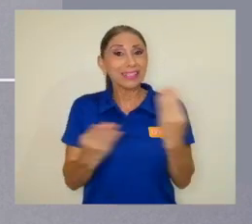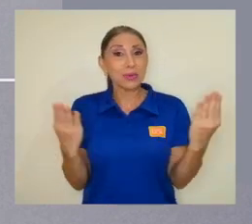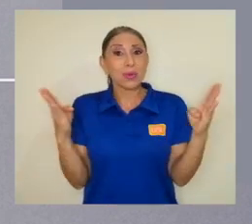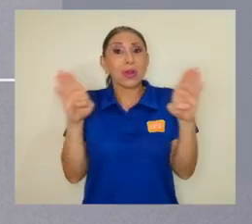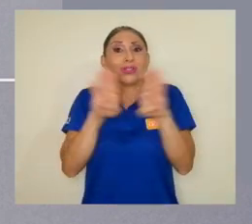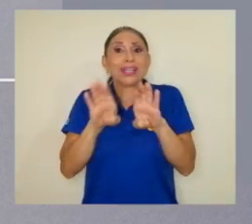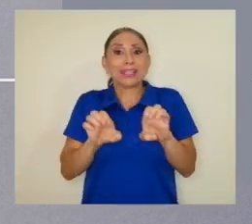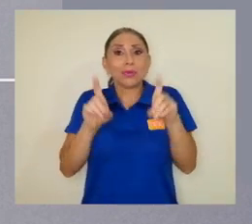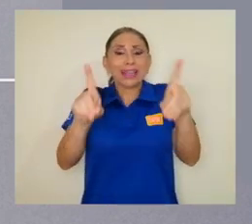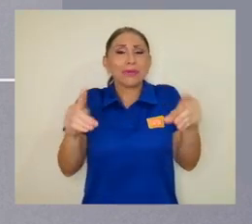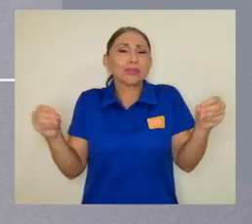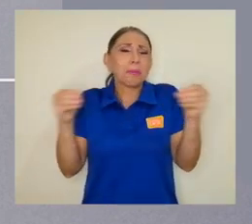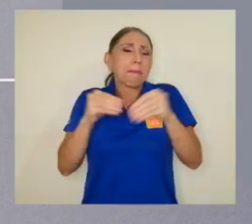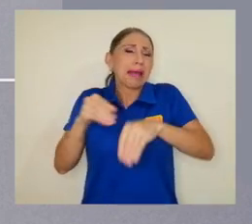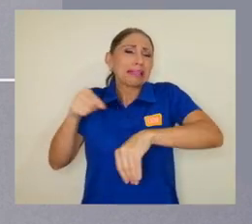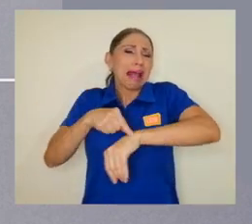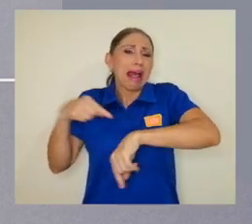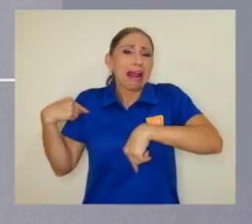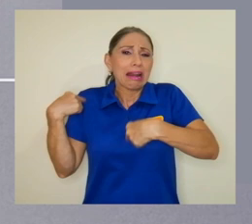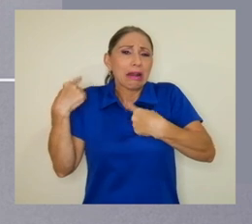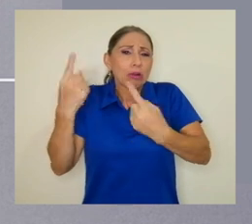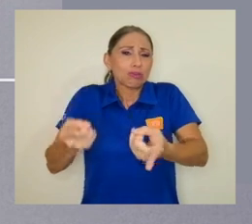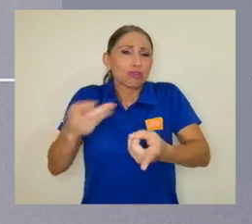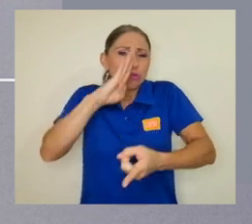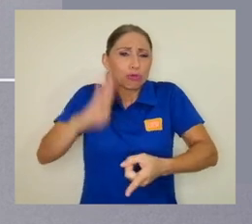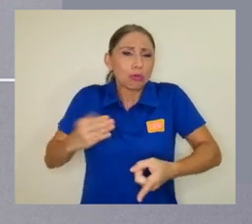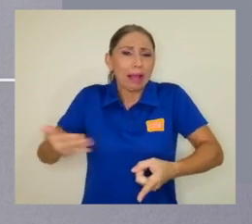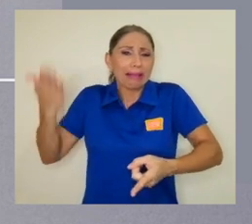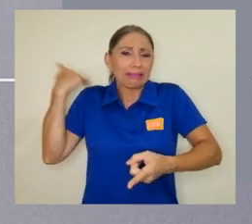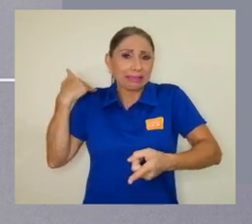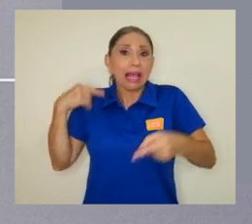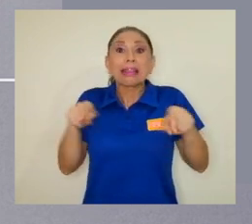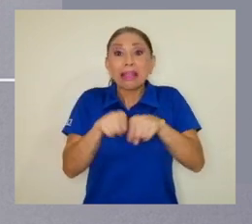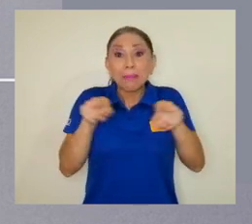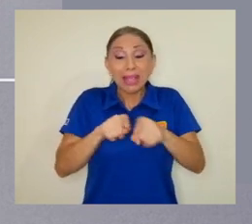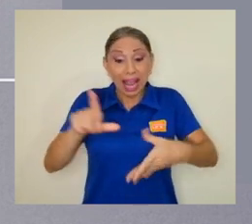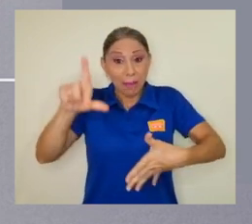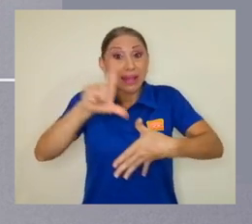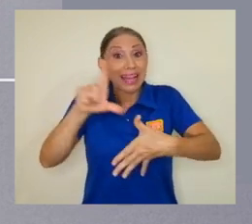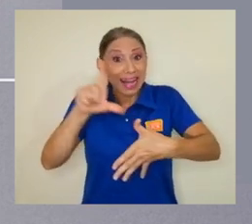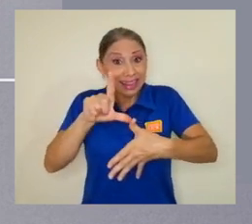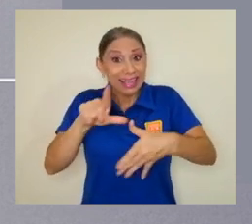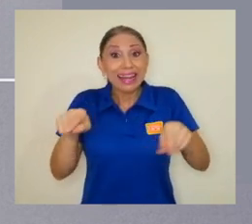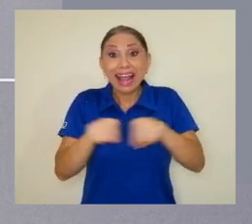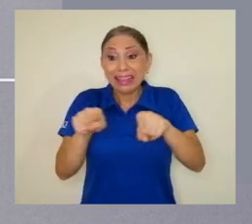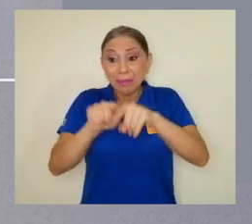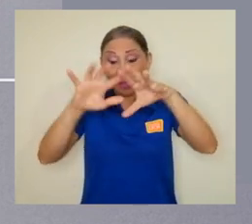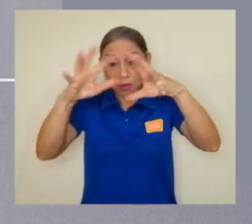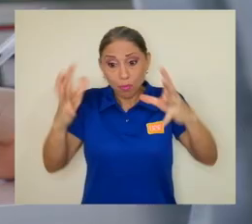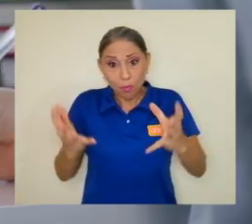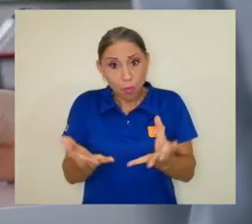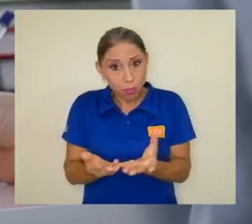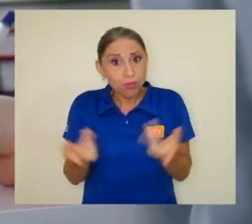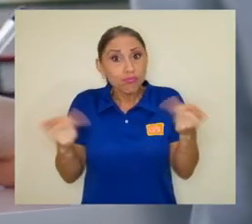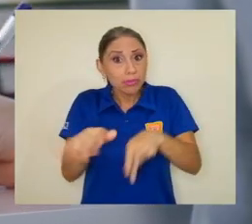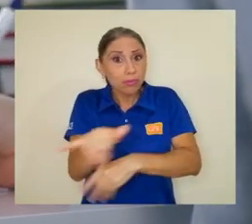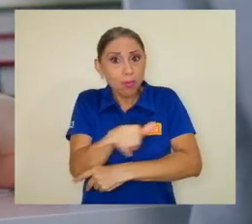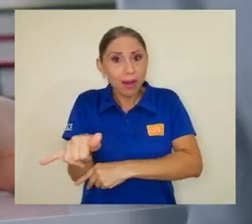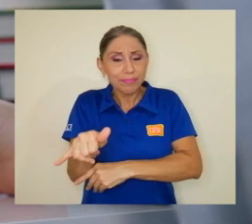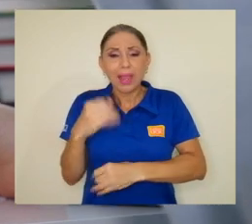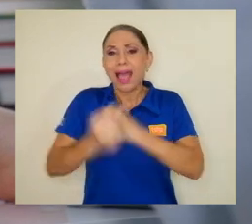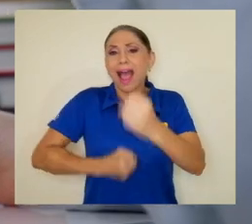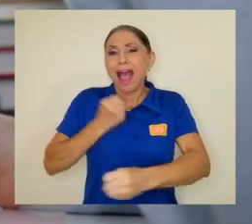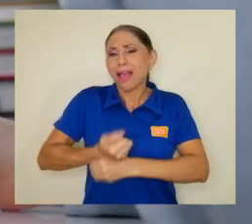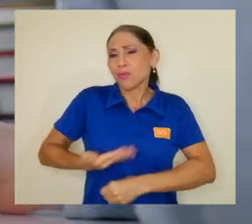largos de nuestra historia, que además figura entre los más extensos de América Latina y de la OVT. Durante el